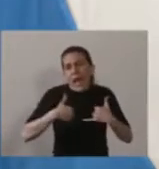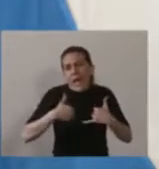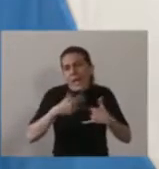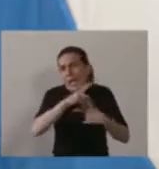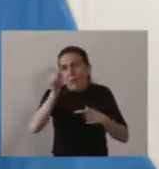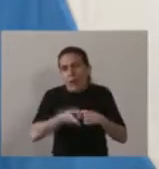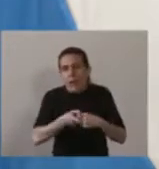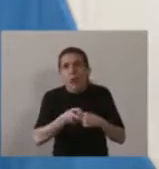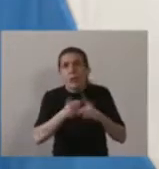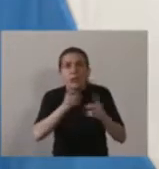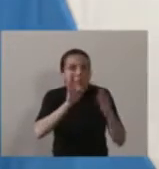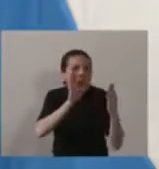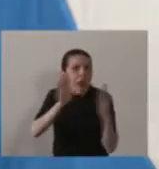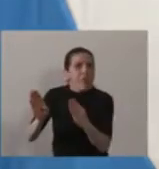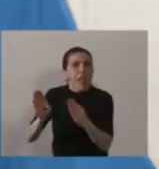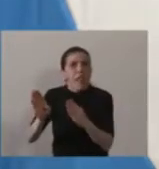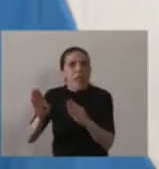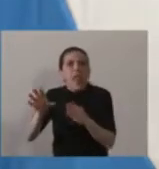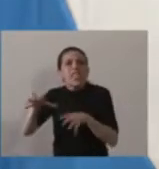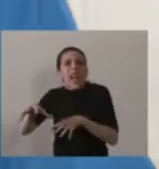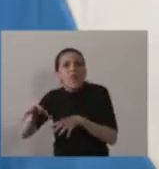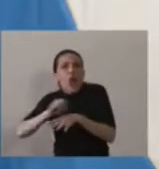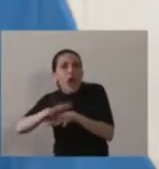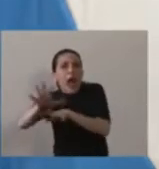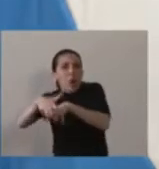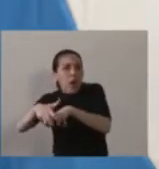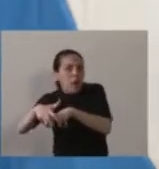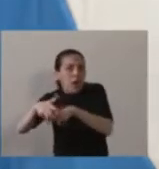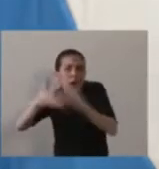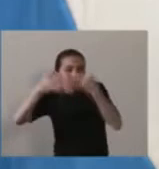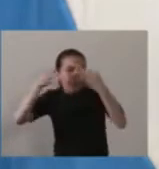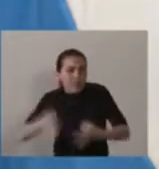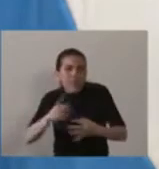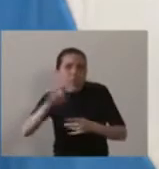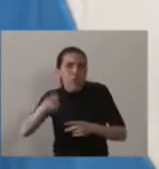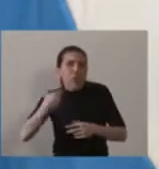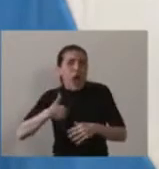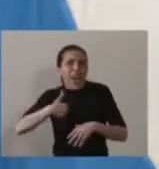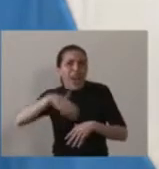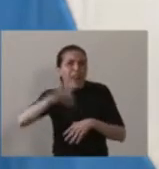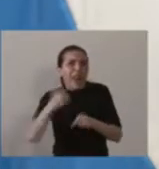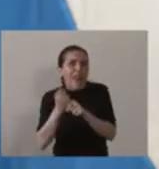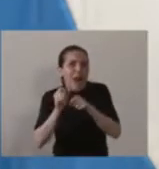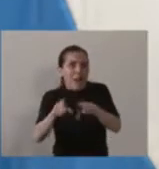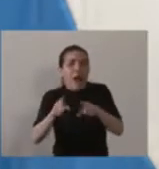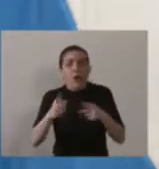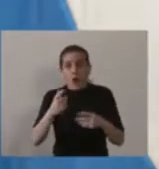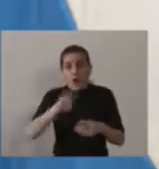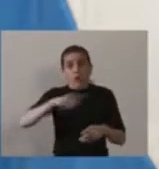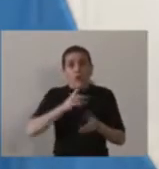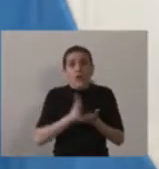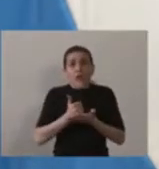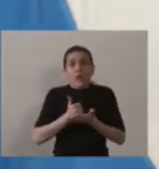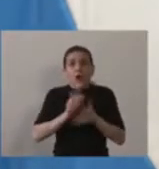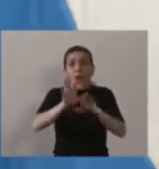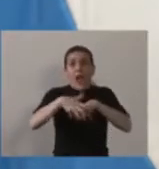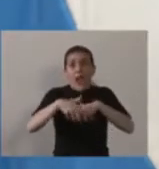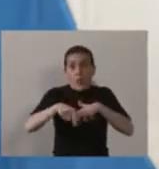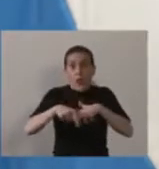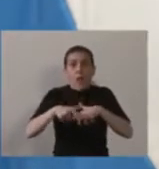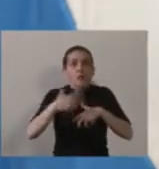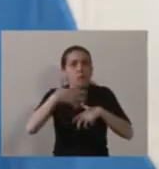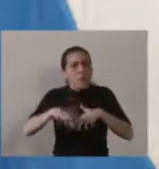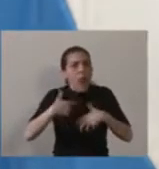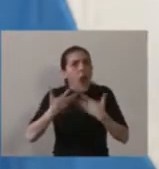sector que tiene tanto que ver con la Argentina. Nosotros, los que trabajamos en el sector agropecuario, entendemos y apoyamos mucho el